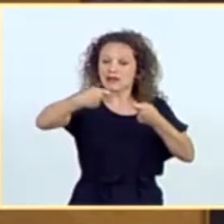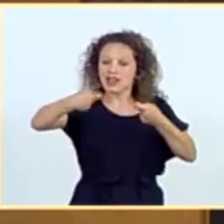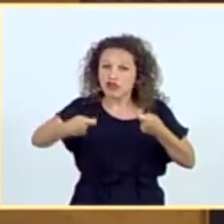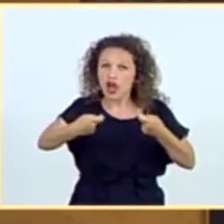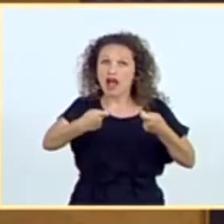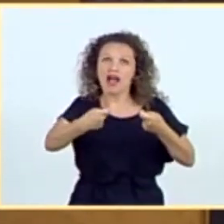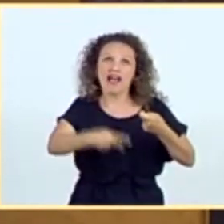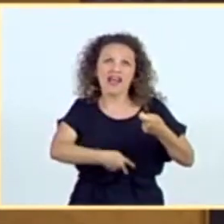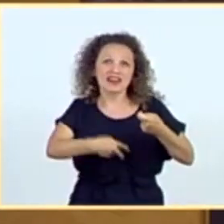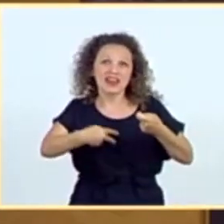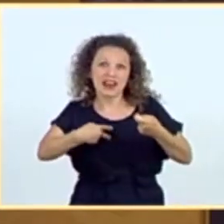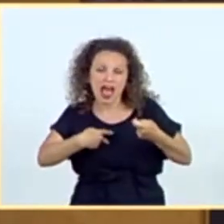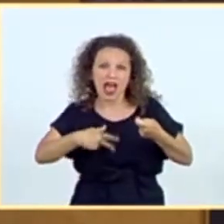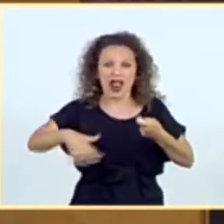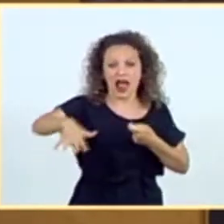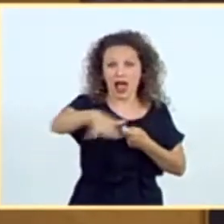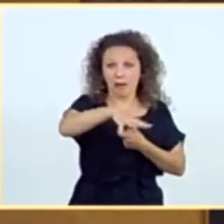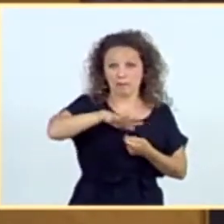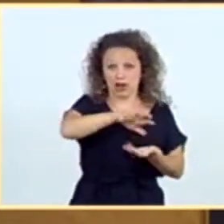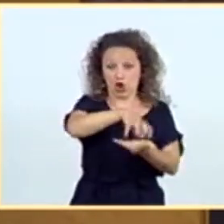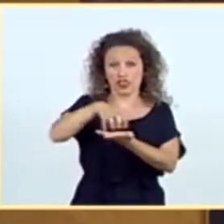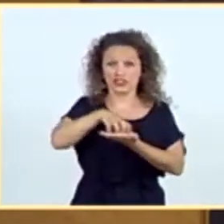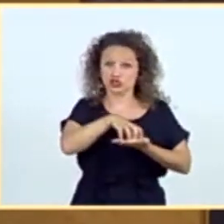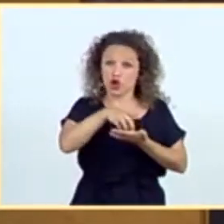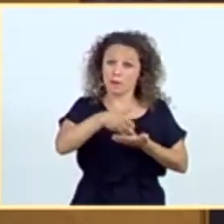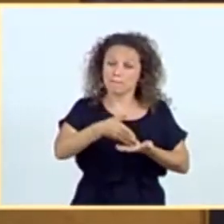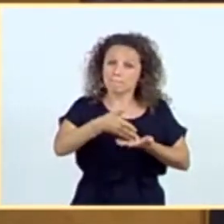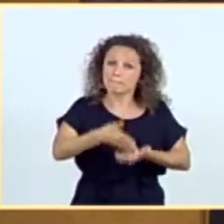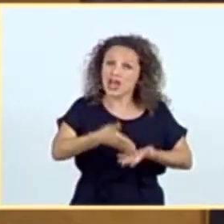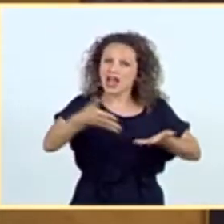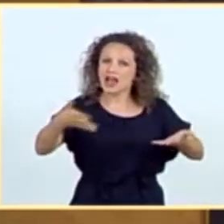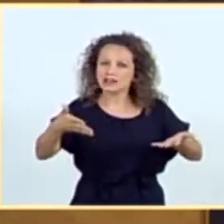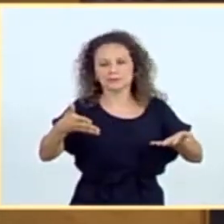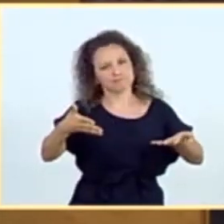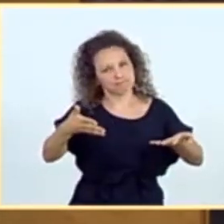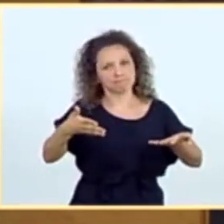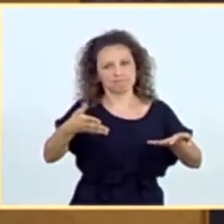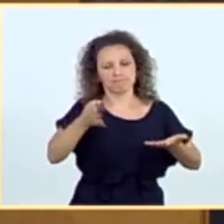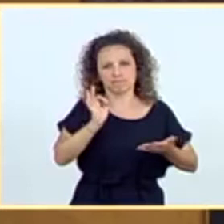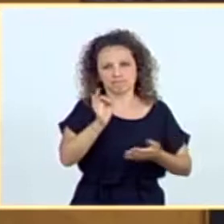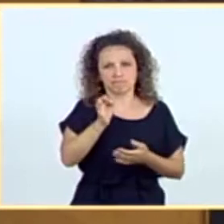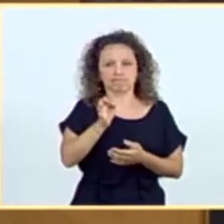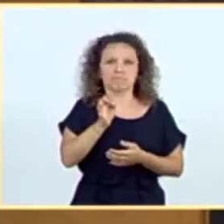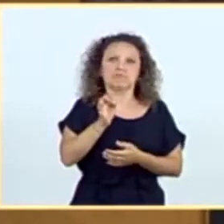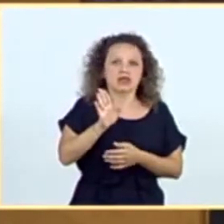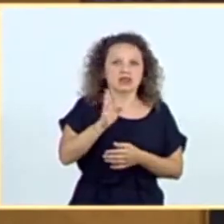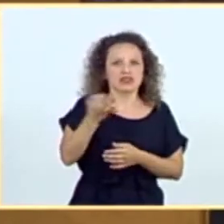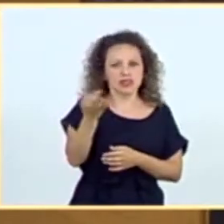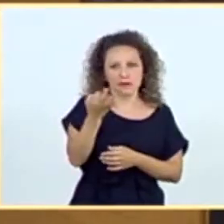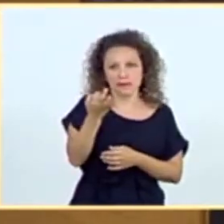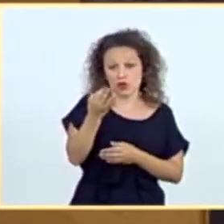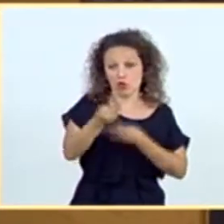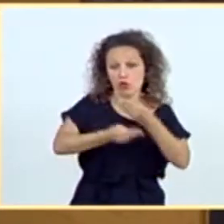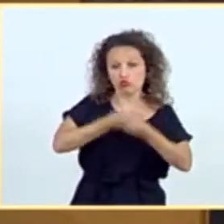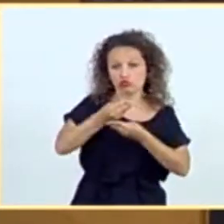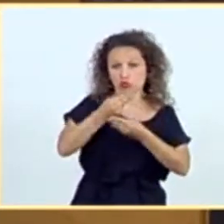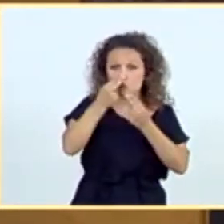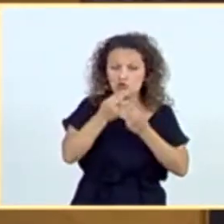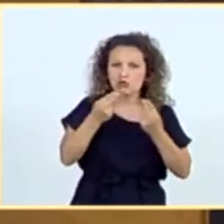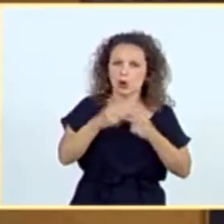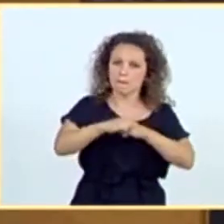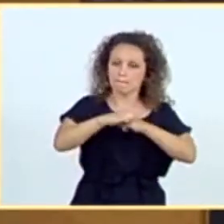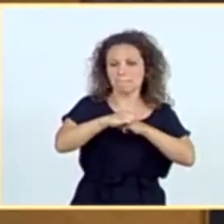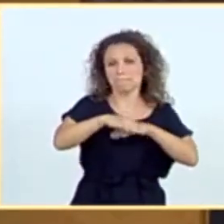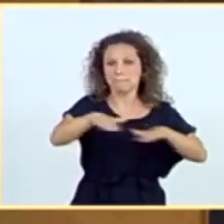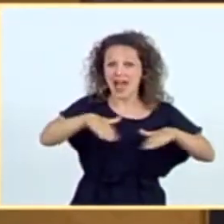espacio disponible o concesionado. Puede darse siempre y cuando se respeten los usos públicos de las playas,